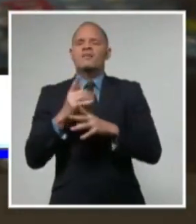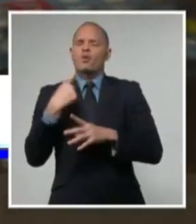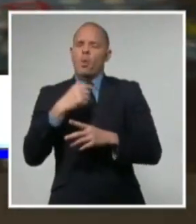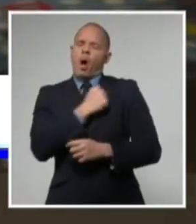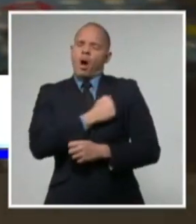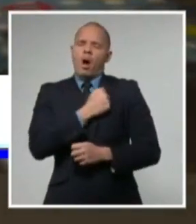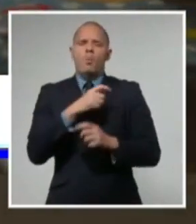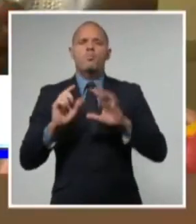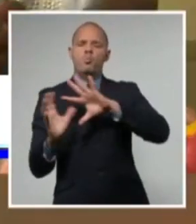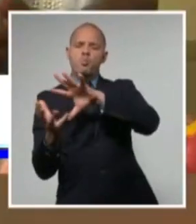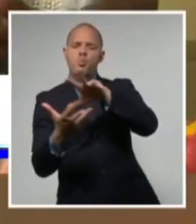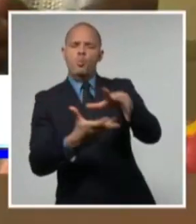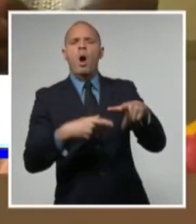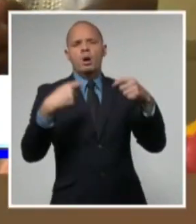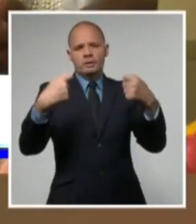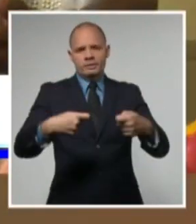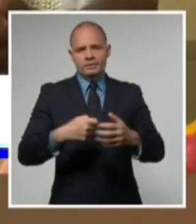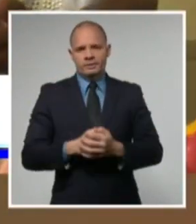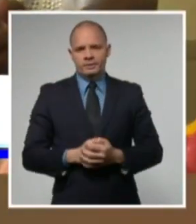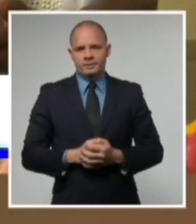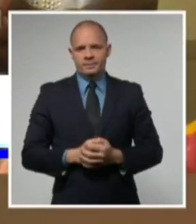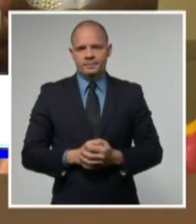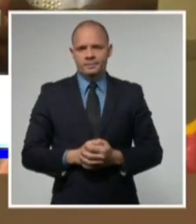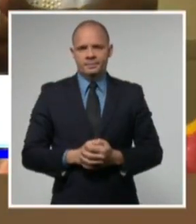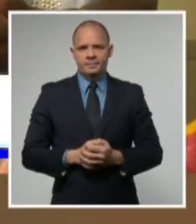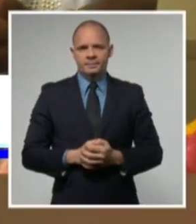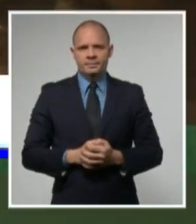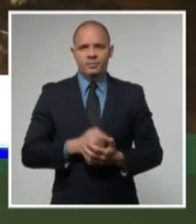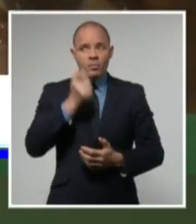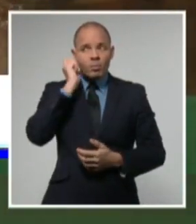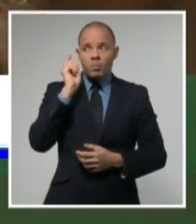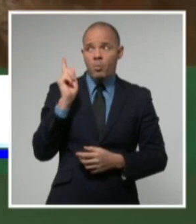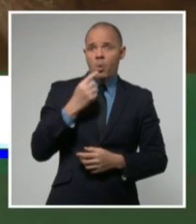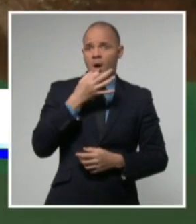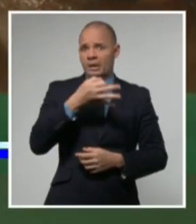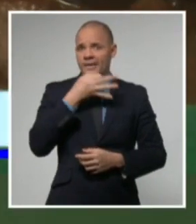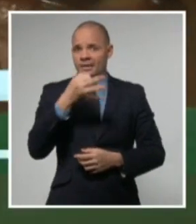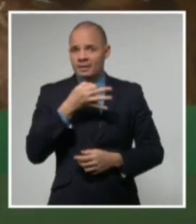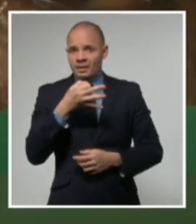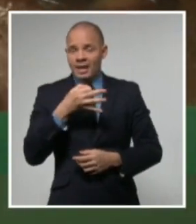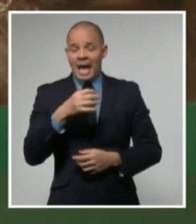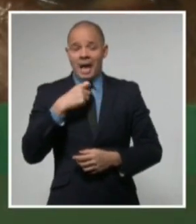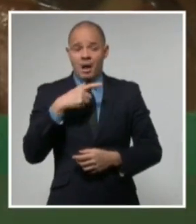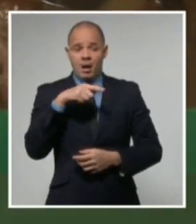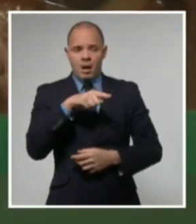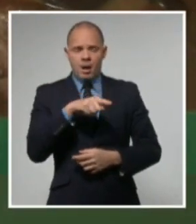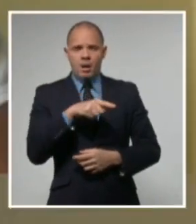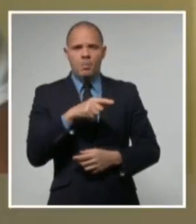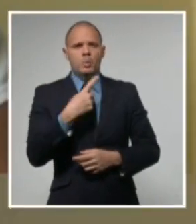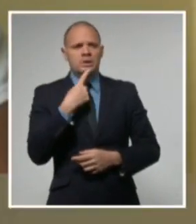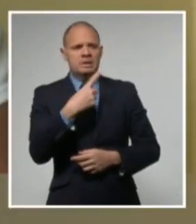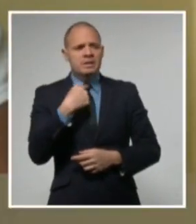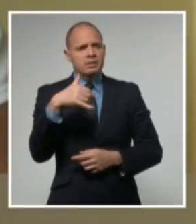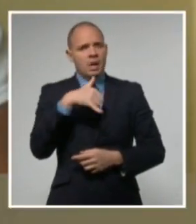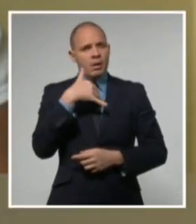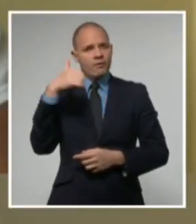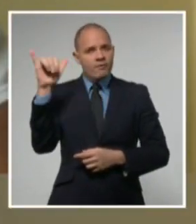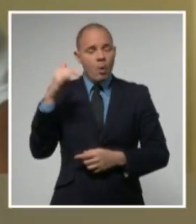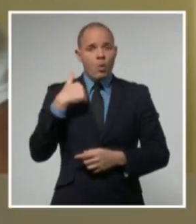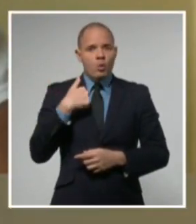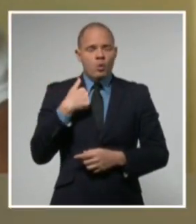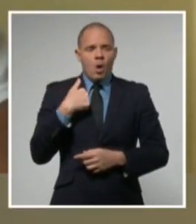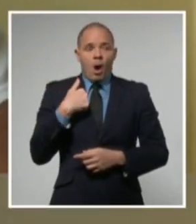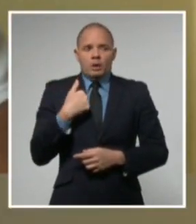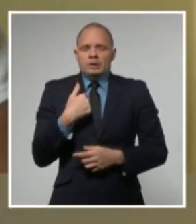bueno, ya después reaccioné y entonces me puse más tranquila y